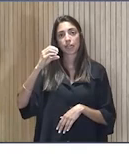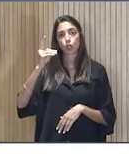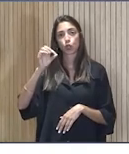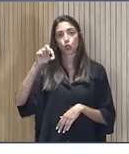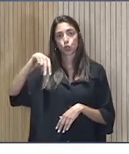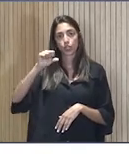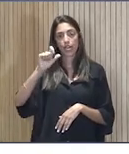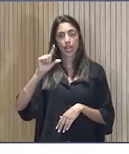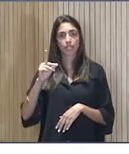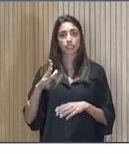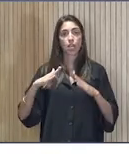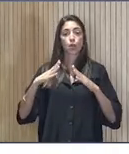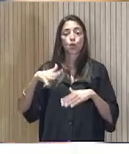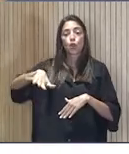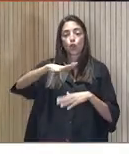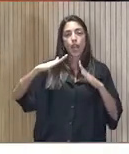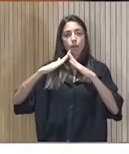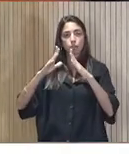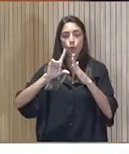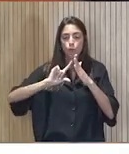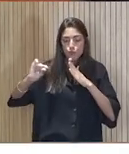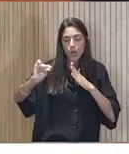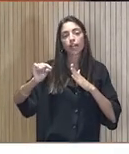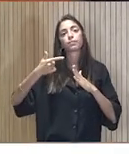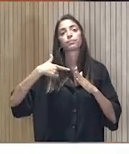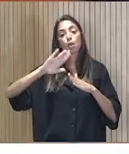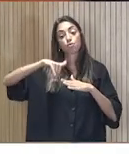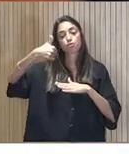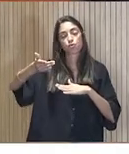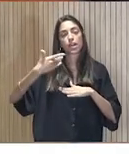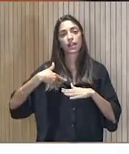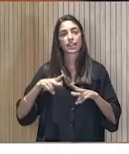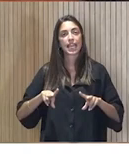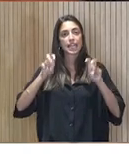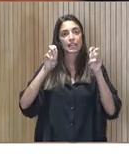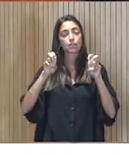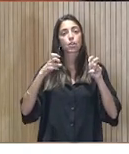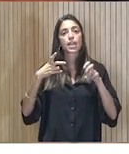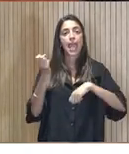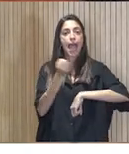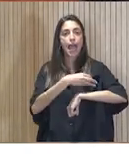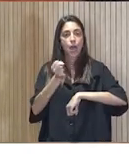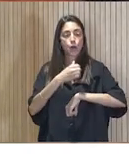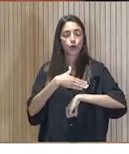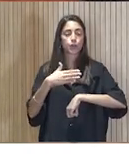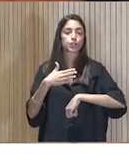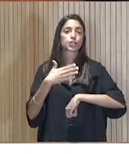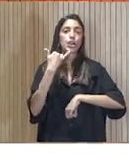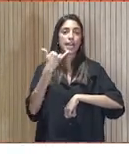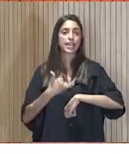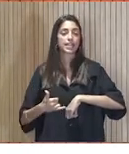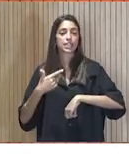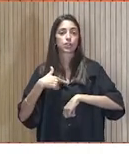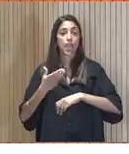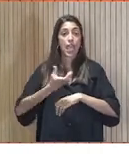Fuera del Hogar Casa Ronald McDonald Madrid La iniciativa cuenta con un plan de ahorro energético en el alojamiento temporal y